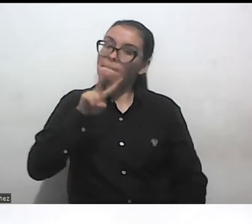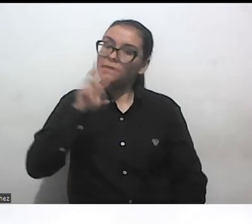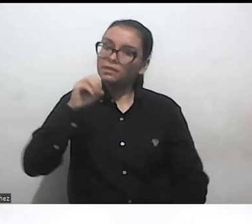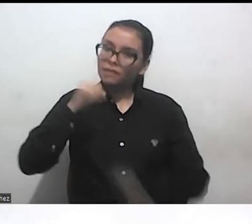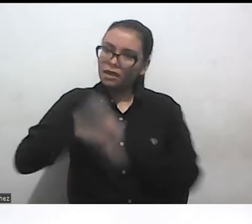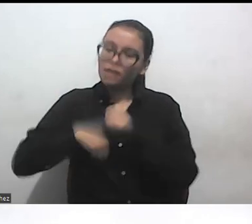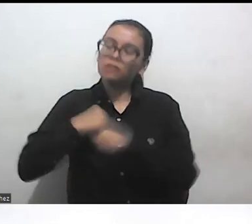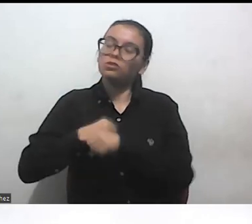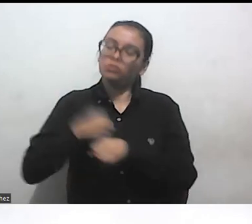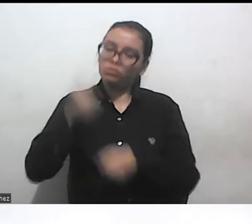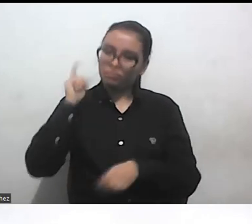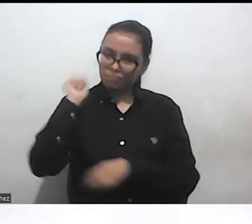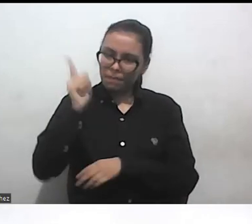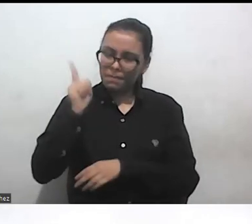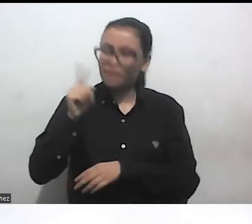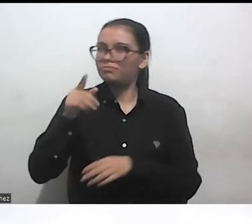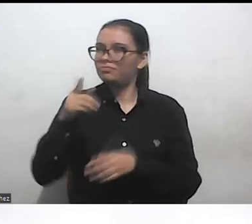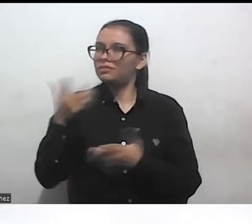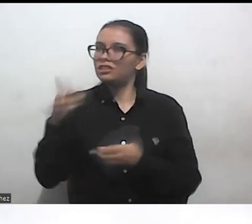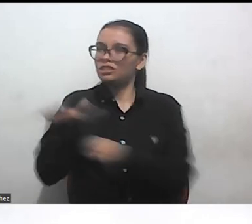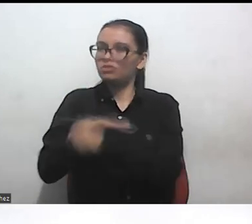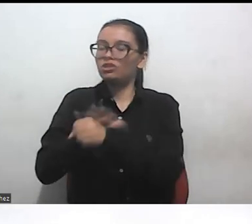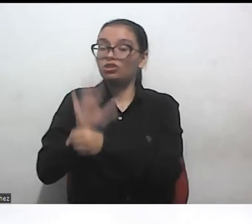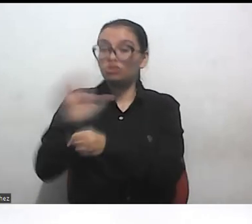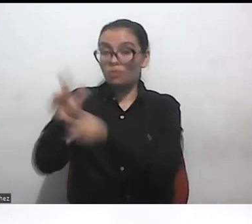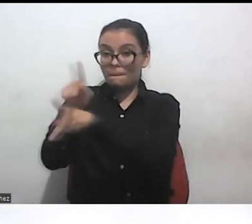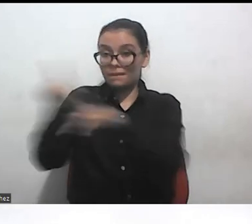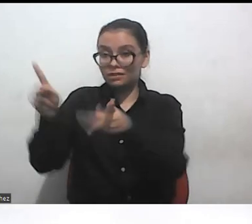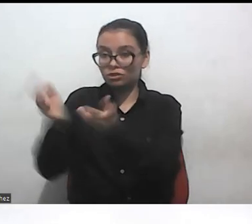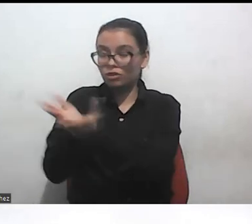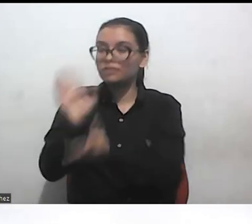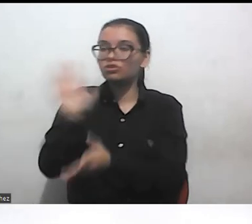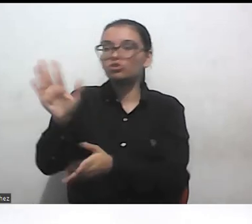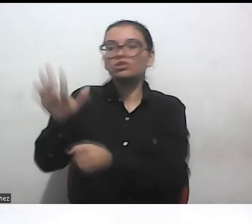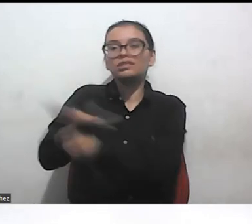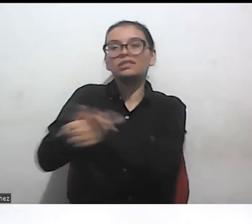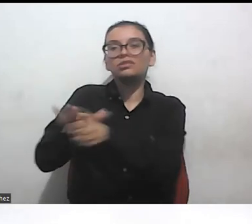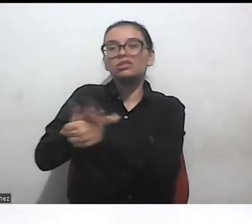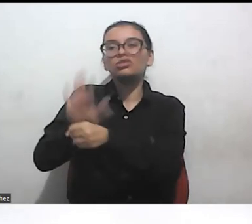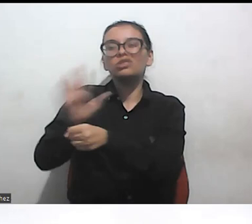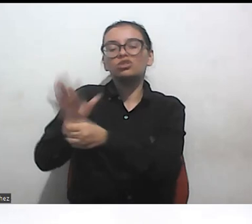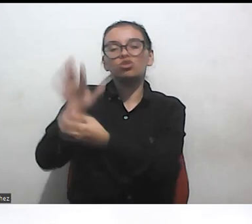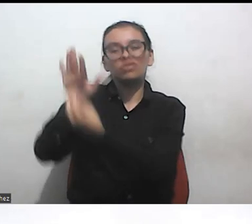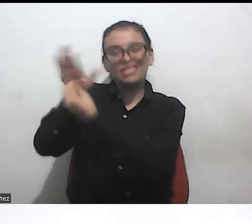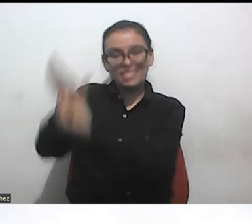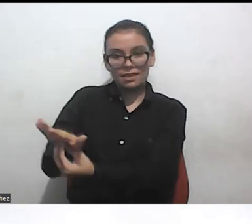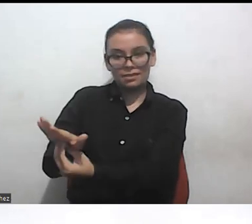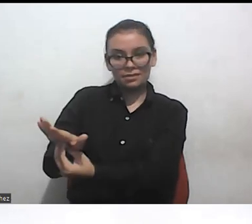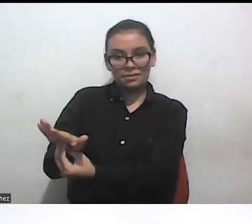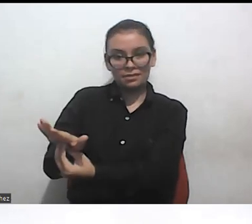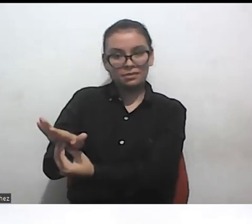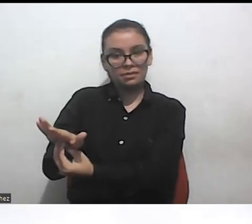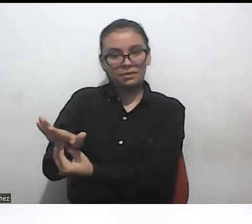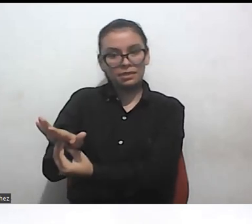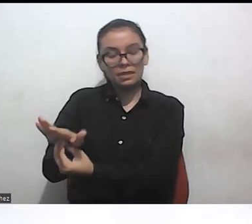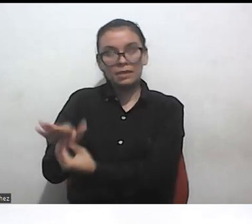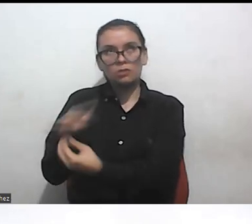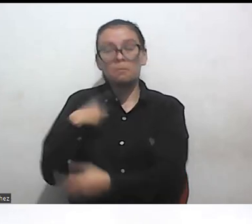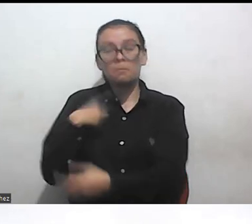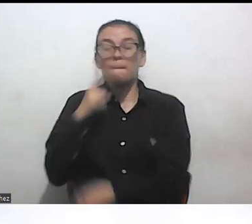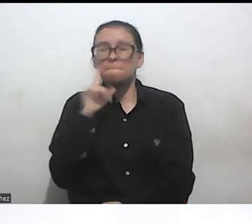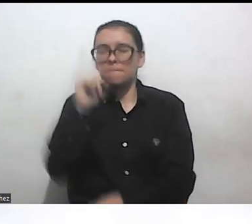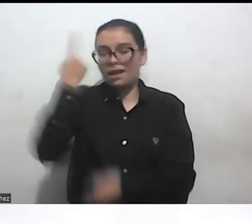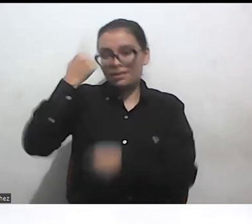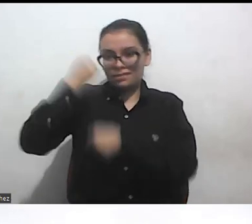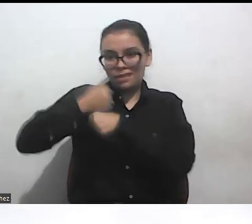de personas que estaban enfrentando diferentes tipos de discriminación. Mi primer trabajo fue